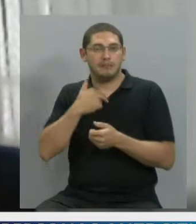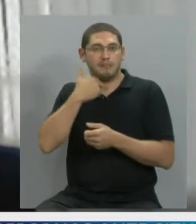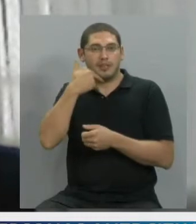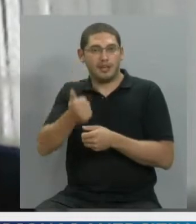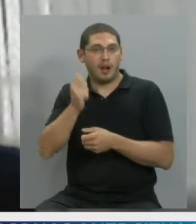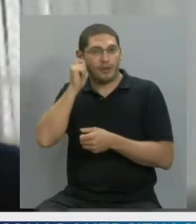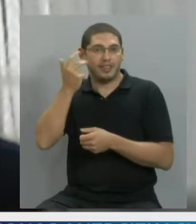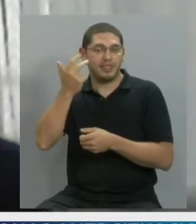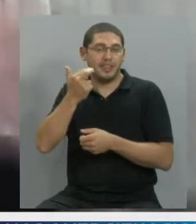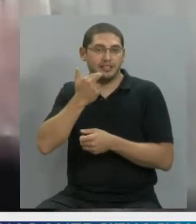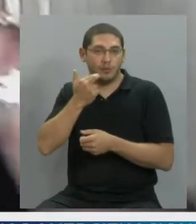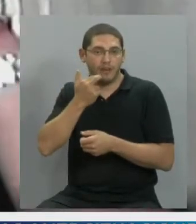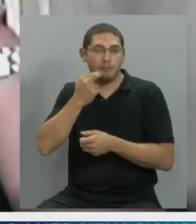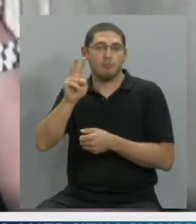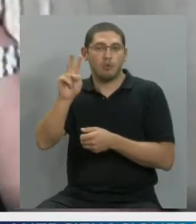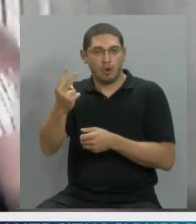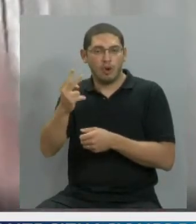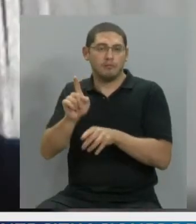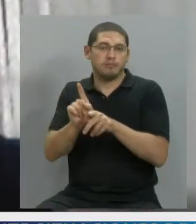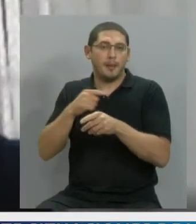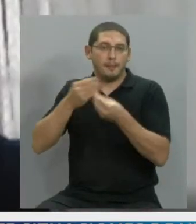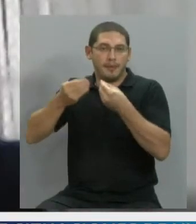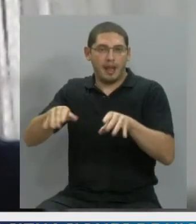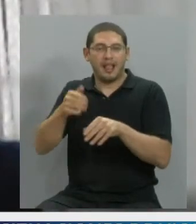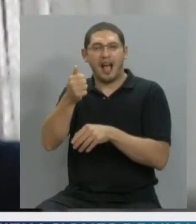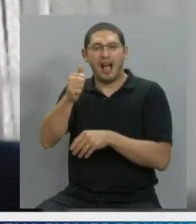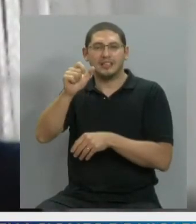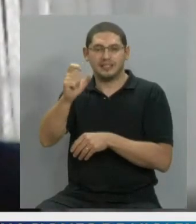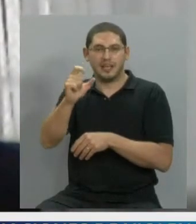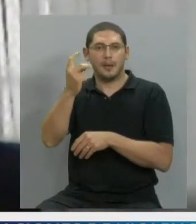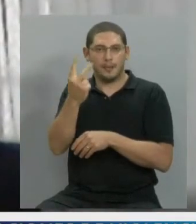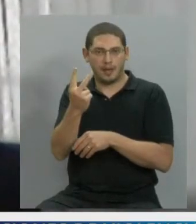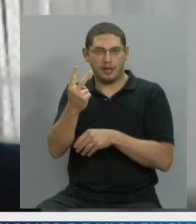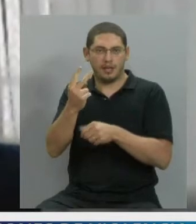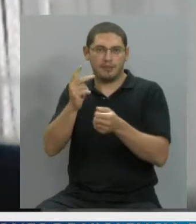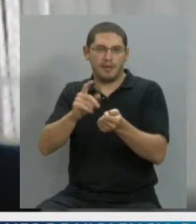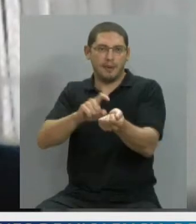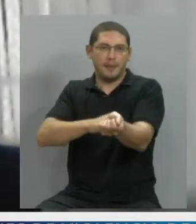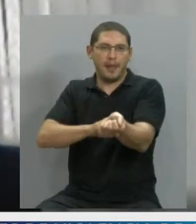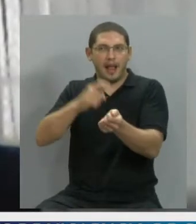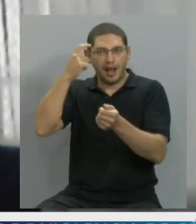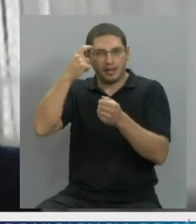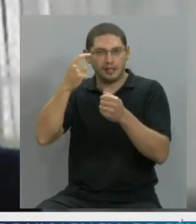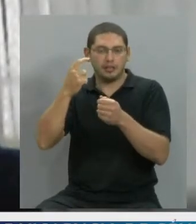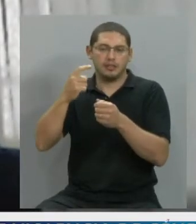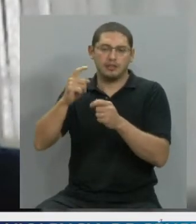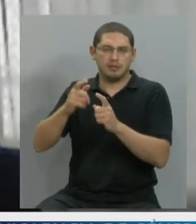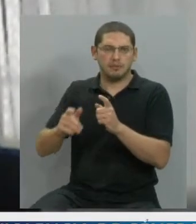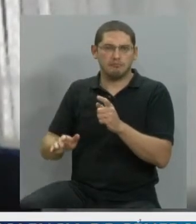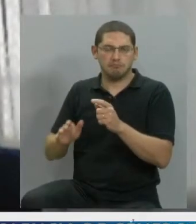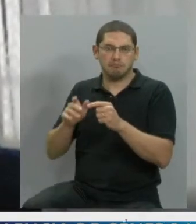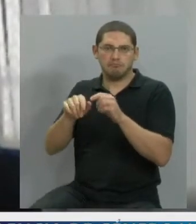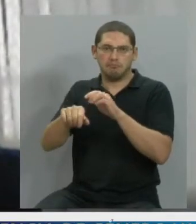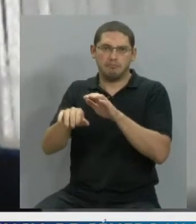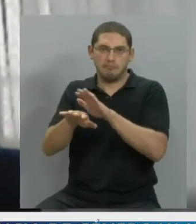19 años por un ACV mal diagnosticado. Ella amanece el 29 de octubre con la pierna derecha dormida desde